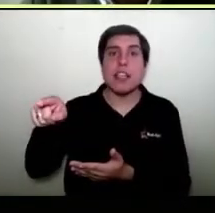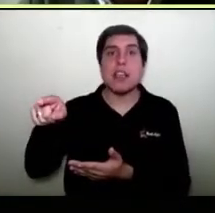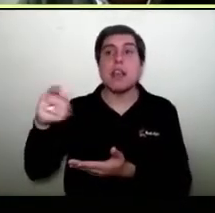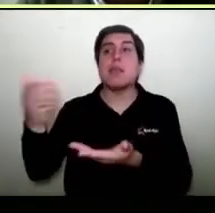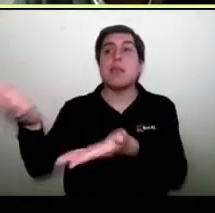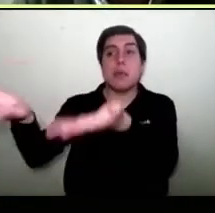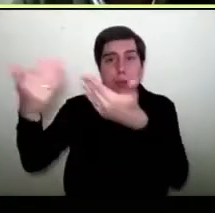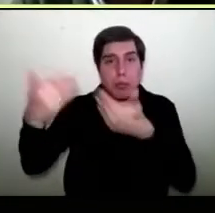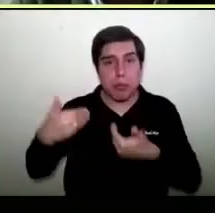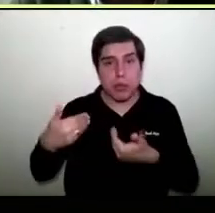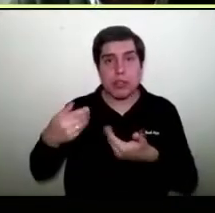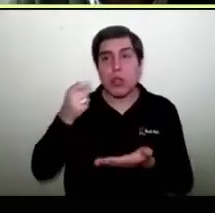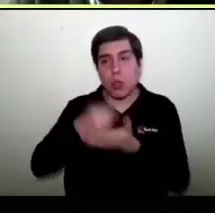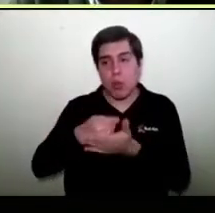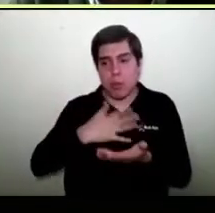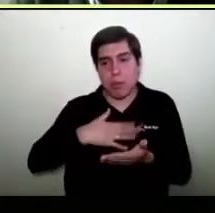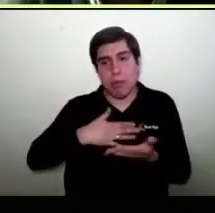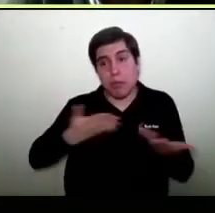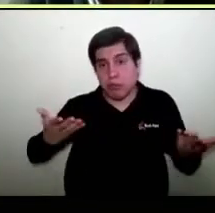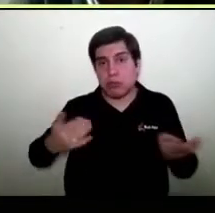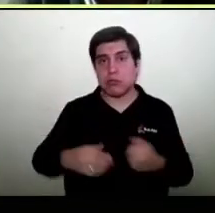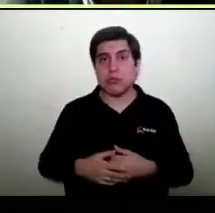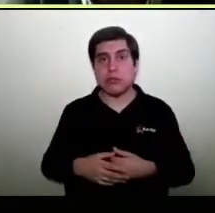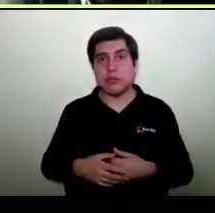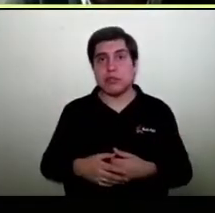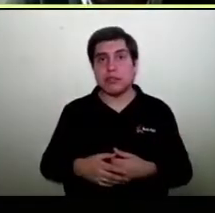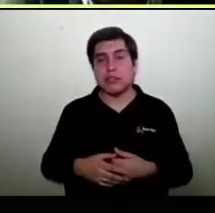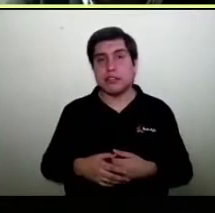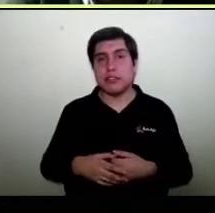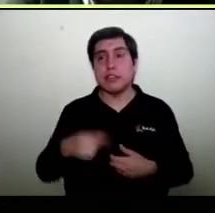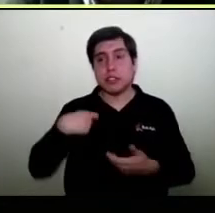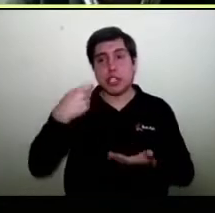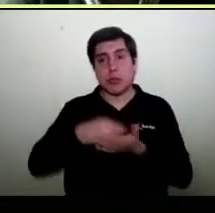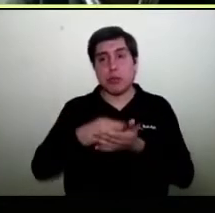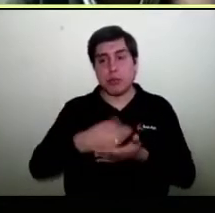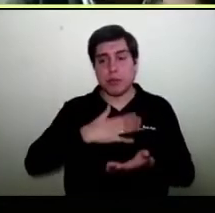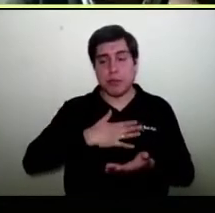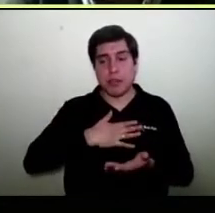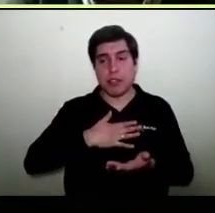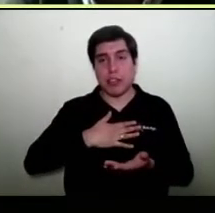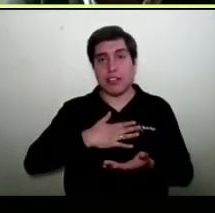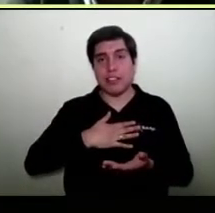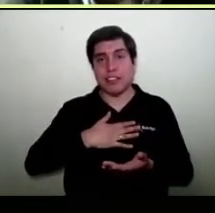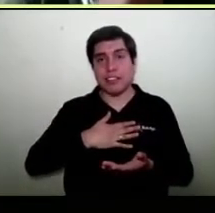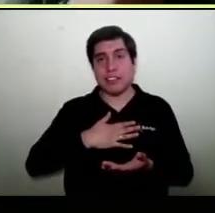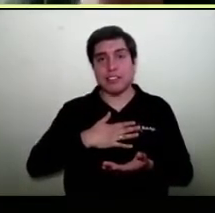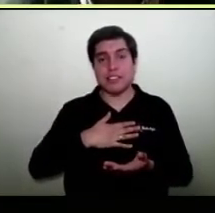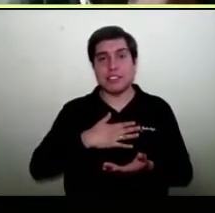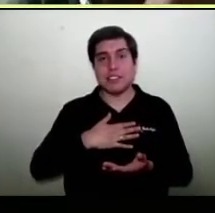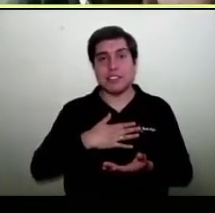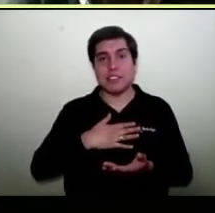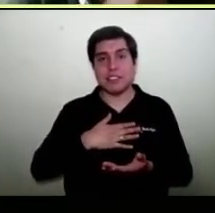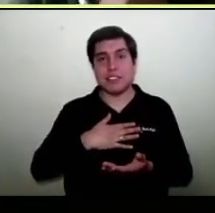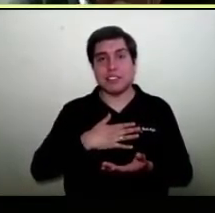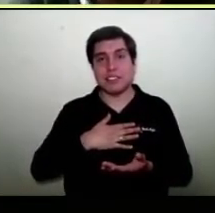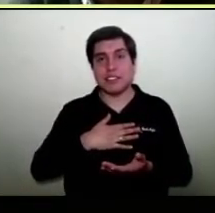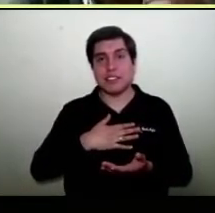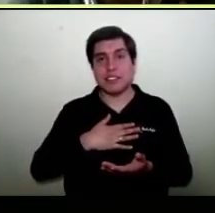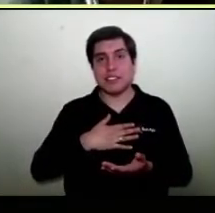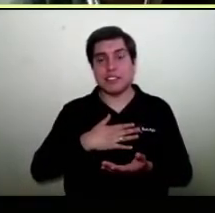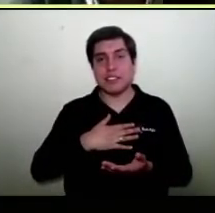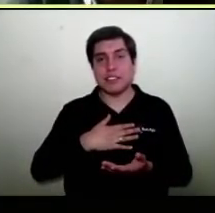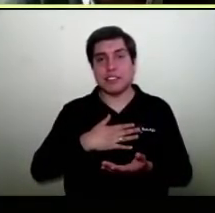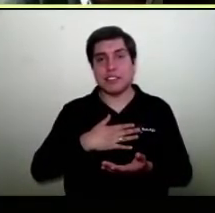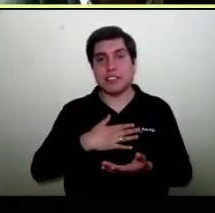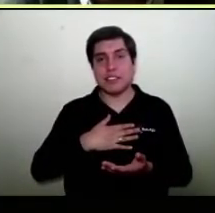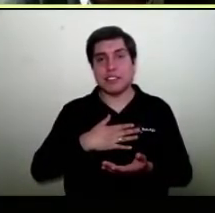cambio de eso, que me compren a mí. Y que me compren a mí significa que la persona dé este círculo virtuoso que es lo que